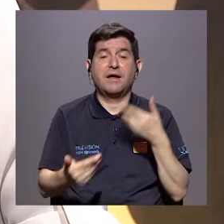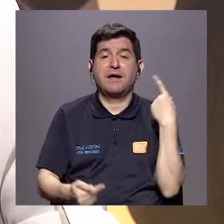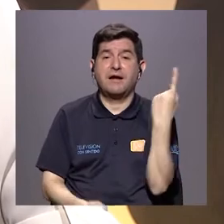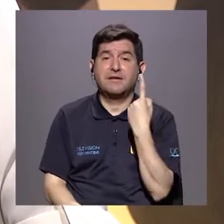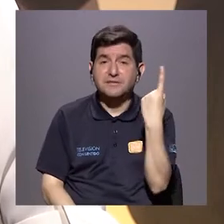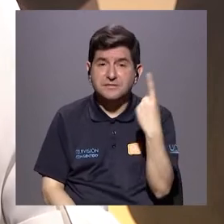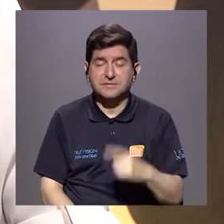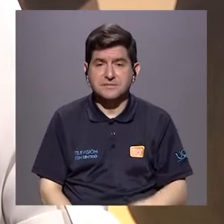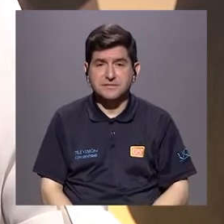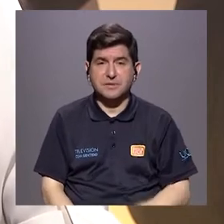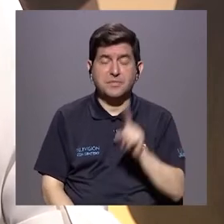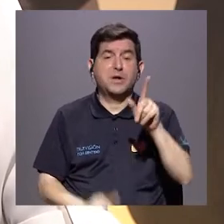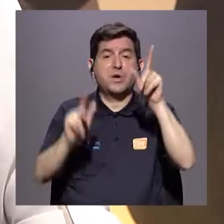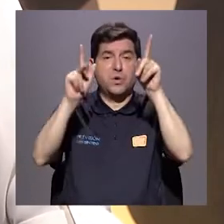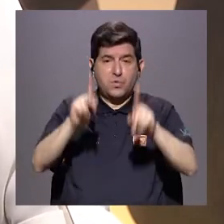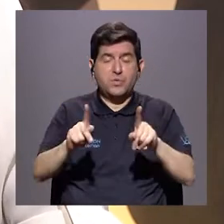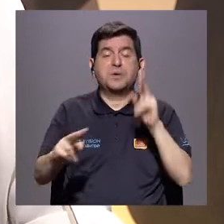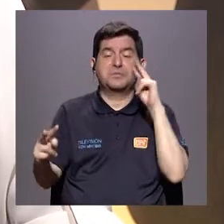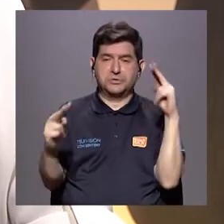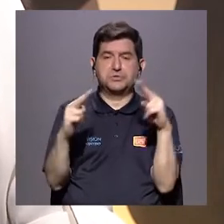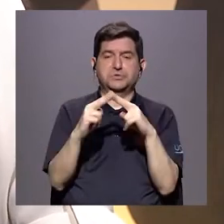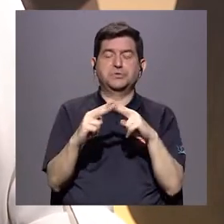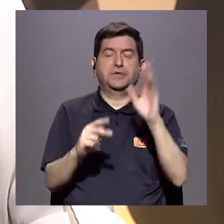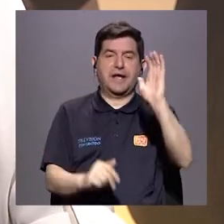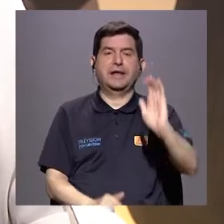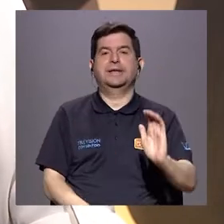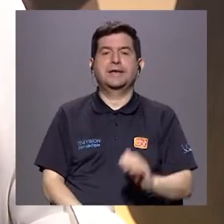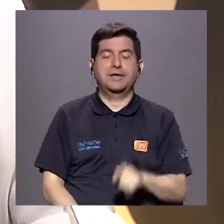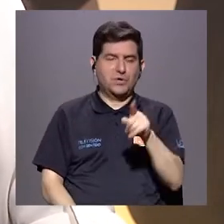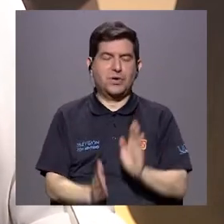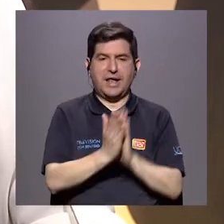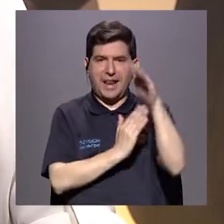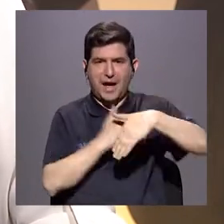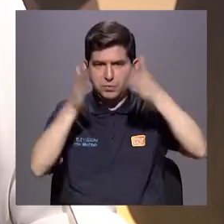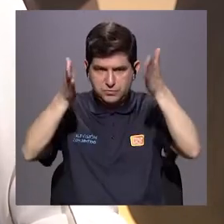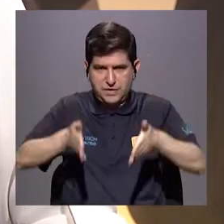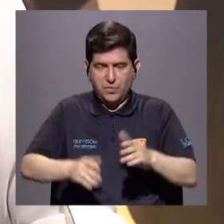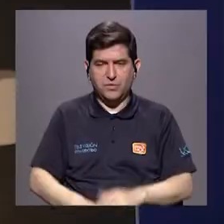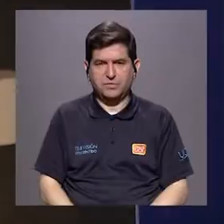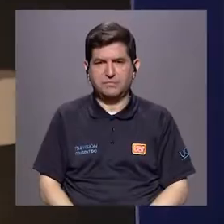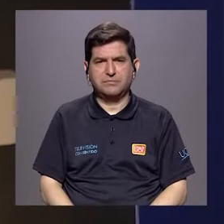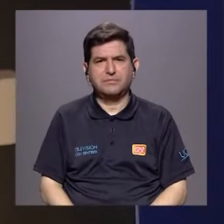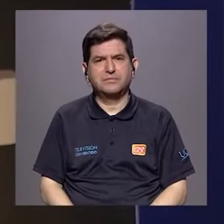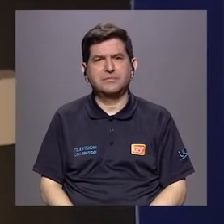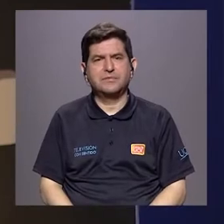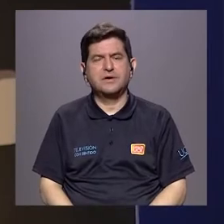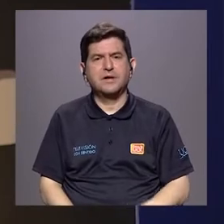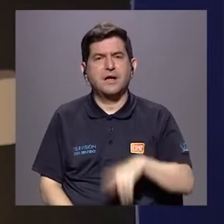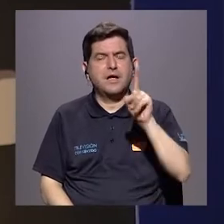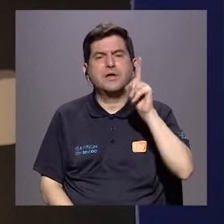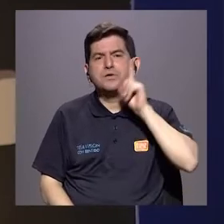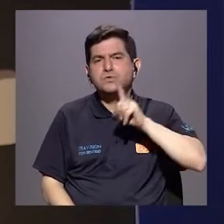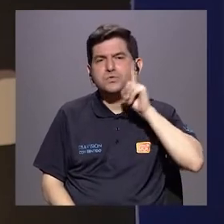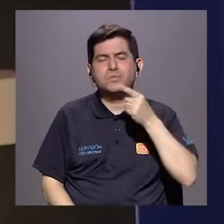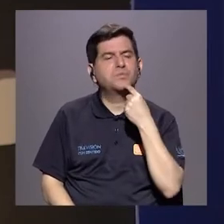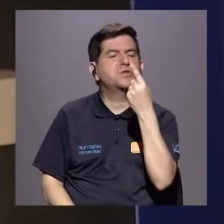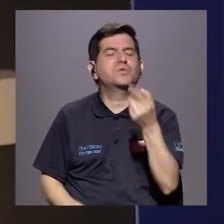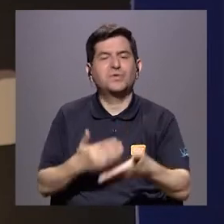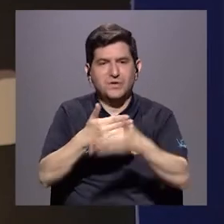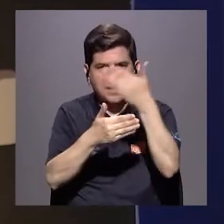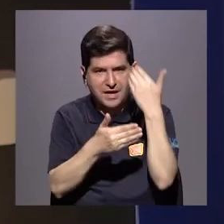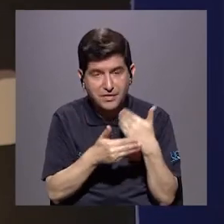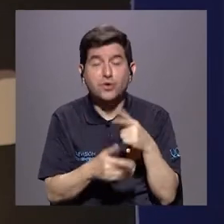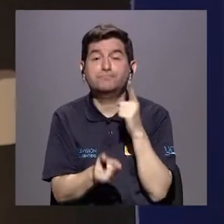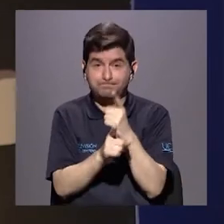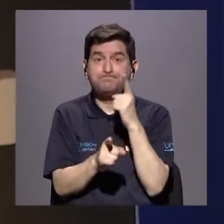siempre es una persona conocida por el niño la que abusa. Este es uno de los mitos que usted menciona.